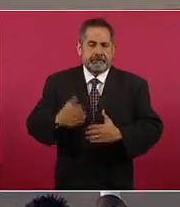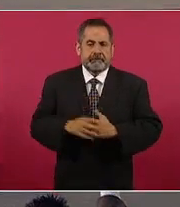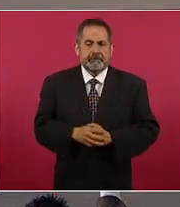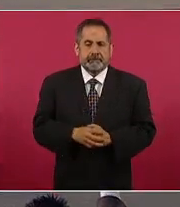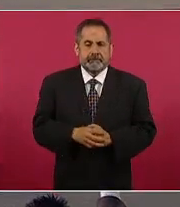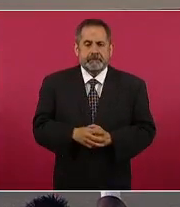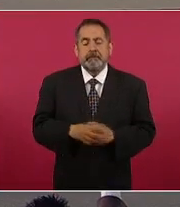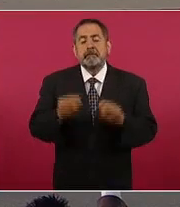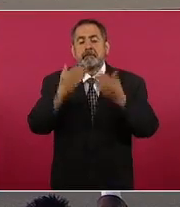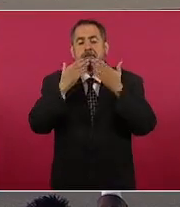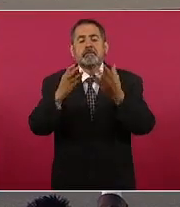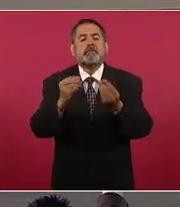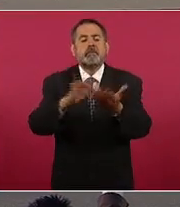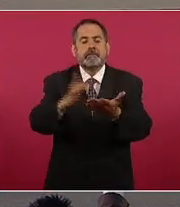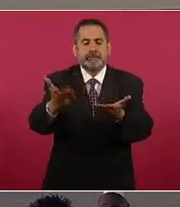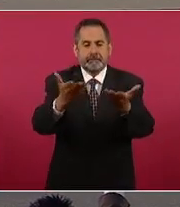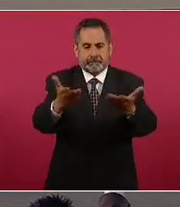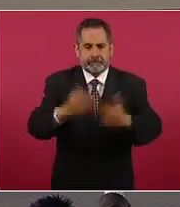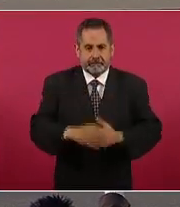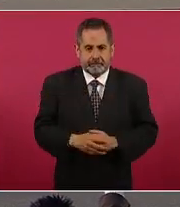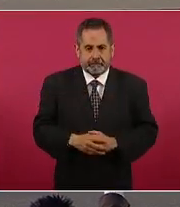muy bien muchas gracias